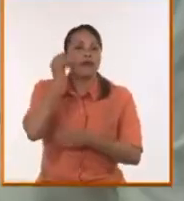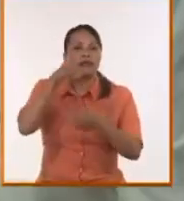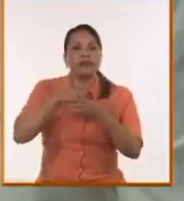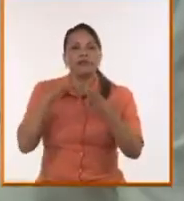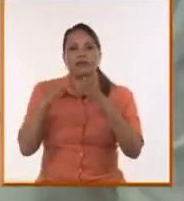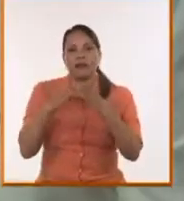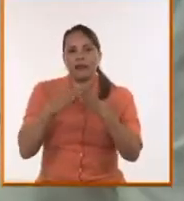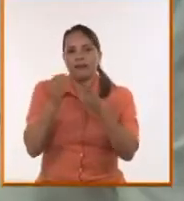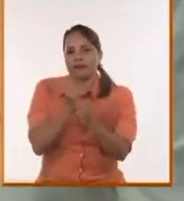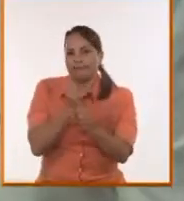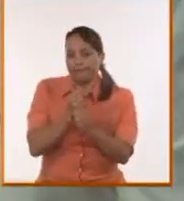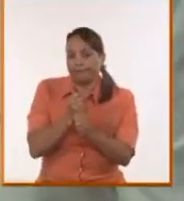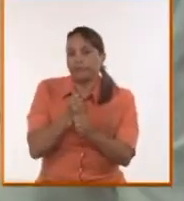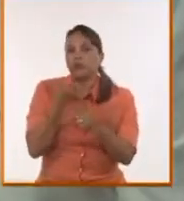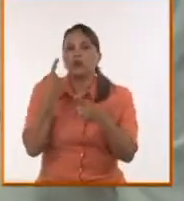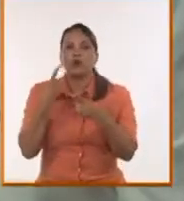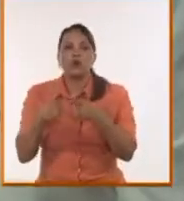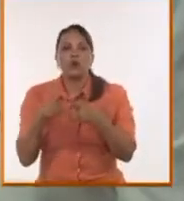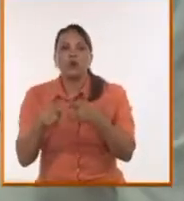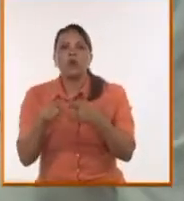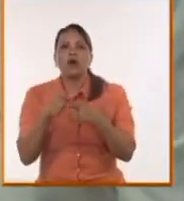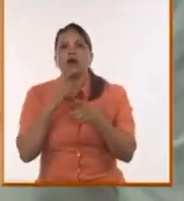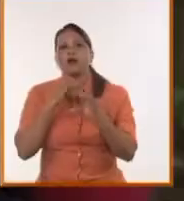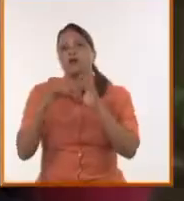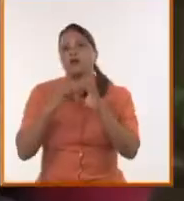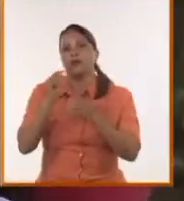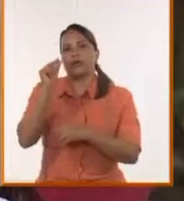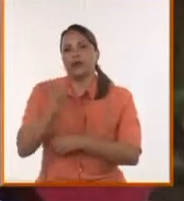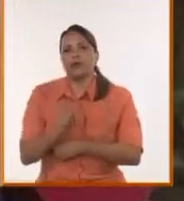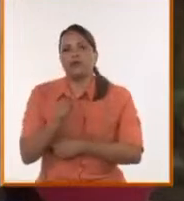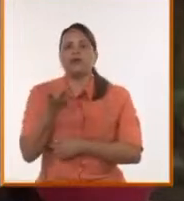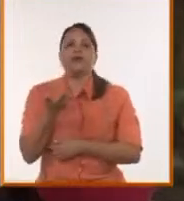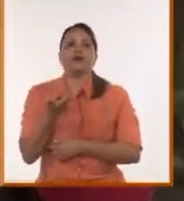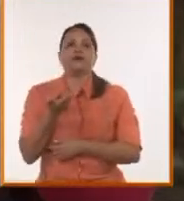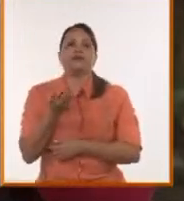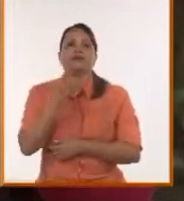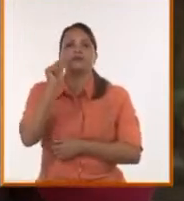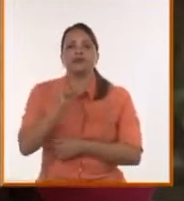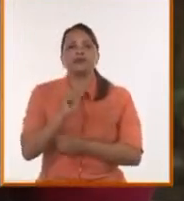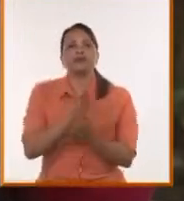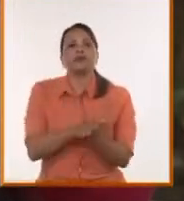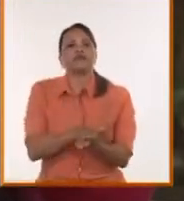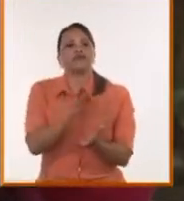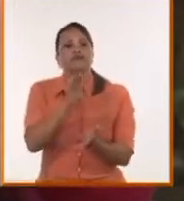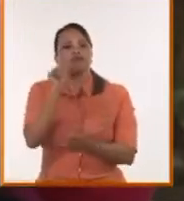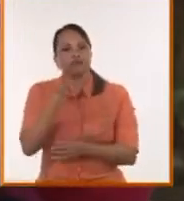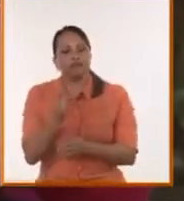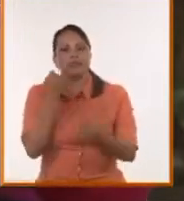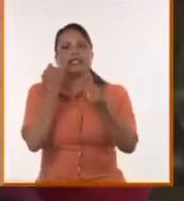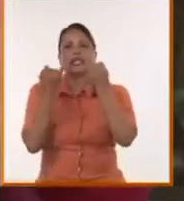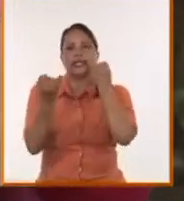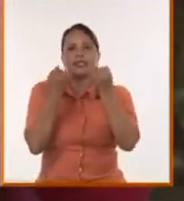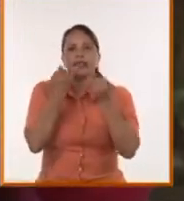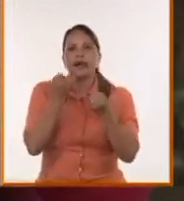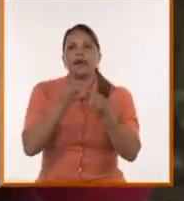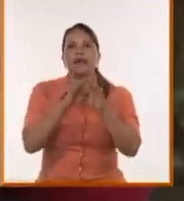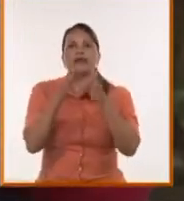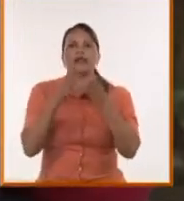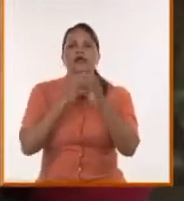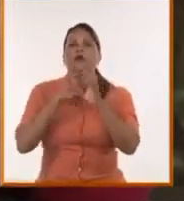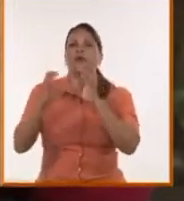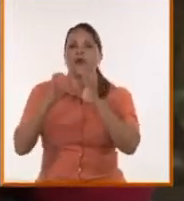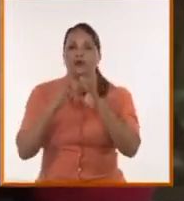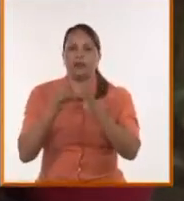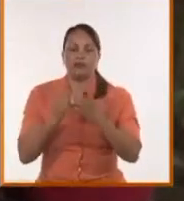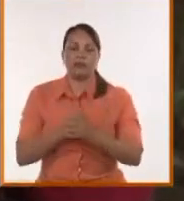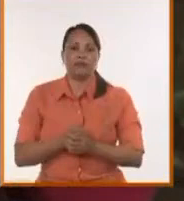está diciendo Patricia? O se lo voy a contar a comunicadores como ella, a gente comprometida, interesada en el mundo de los medios. Eso